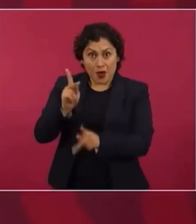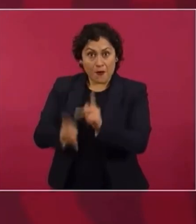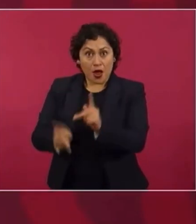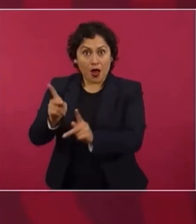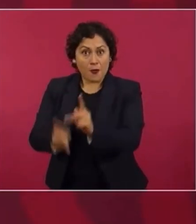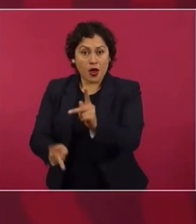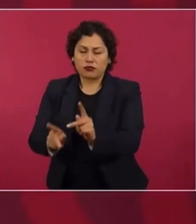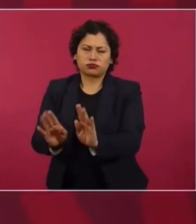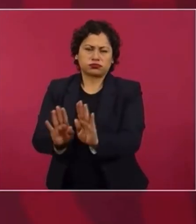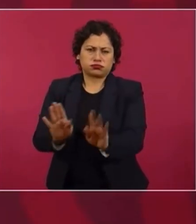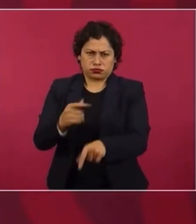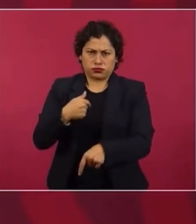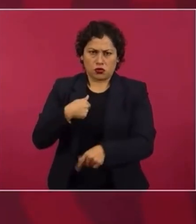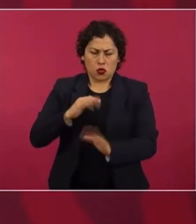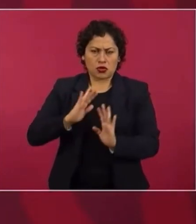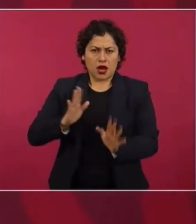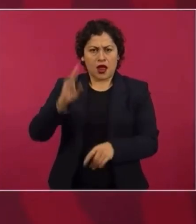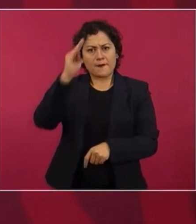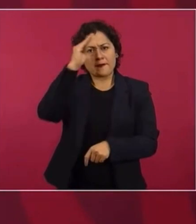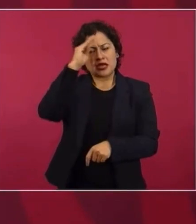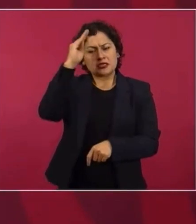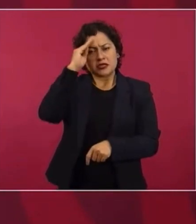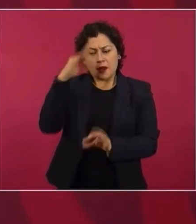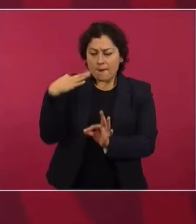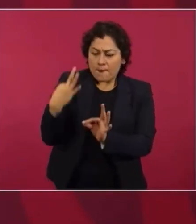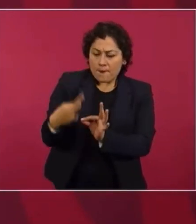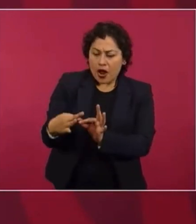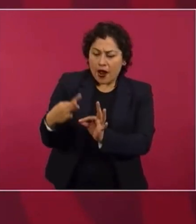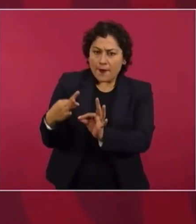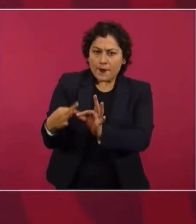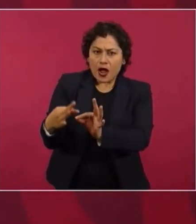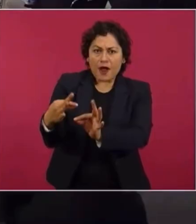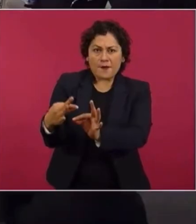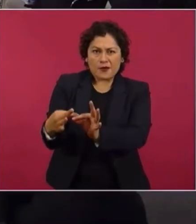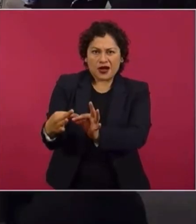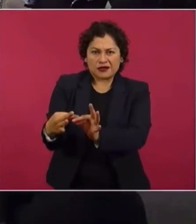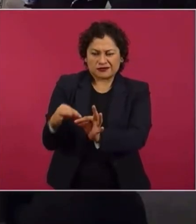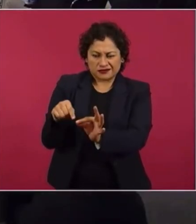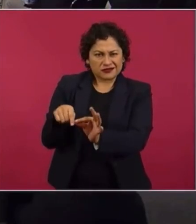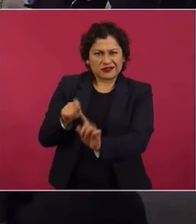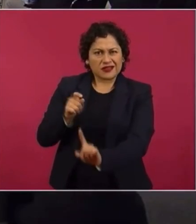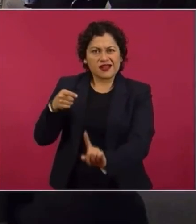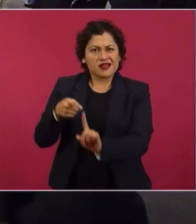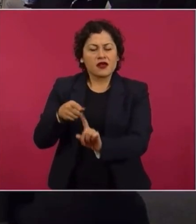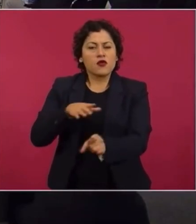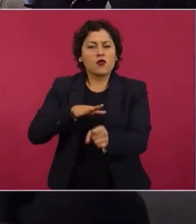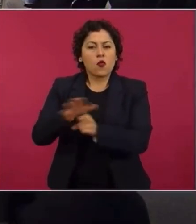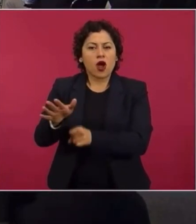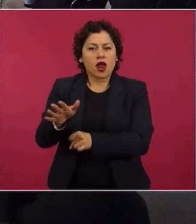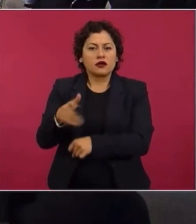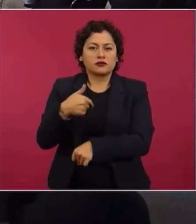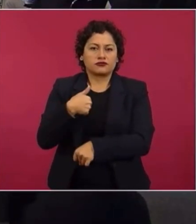implica que debo de trabajar, como lo he dicho